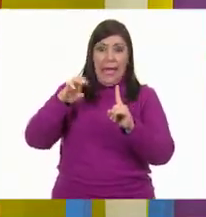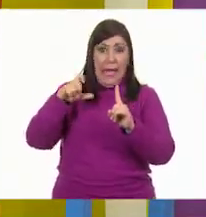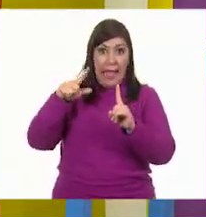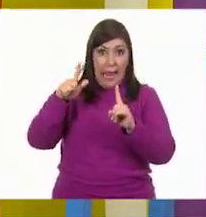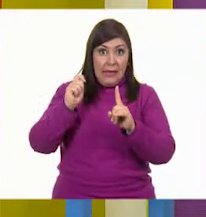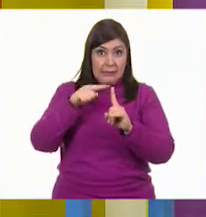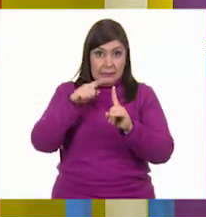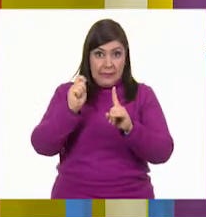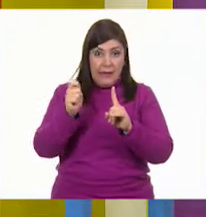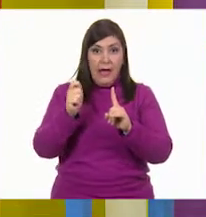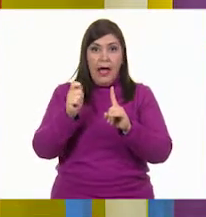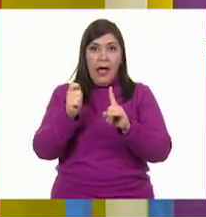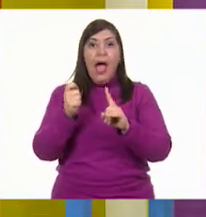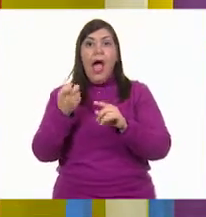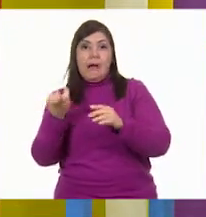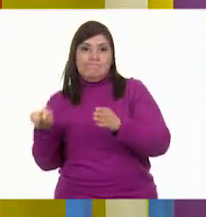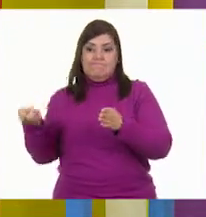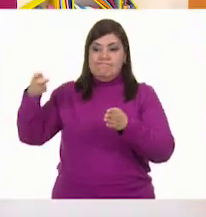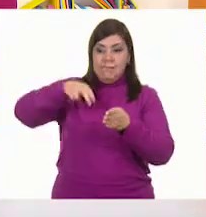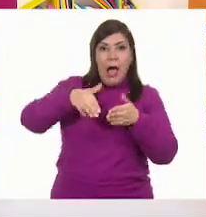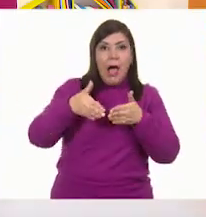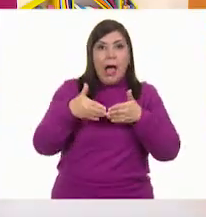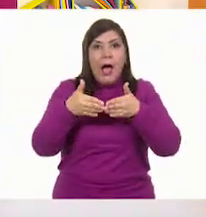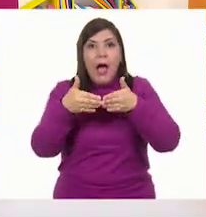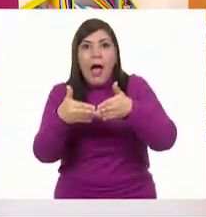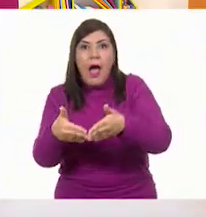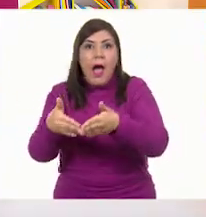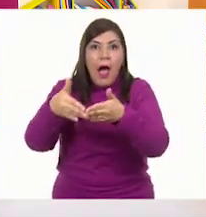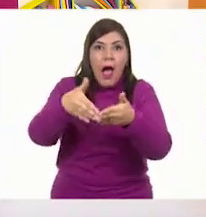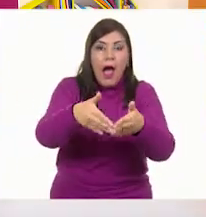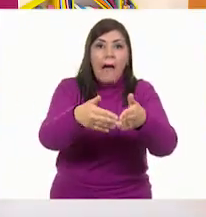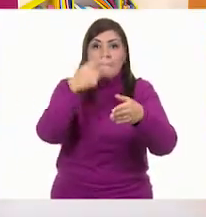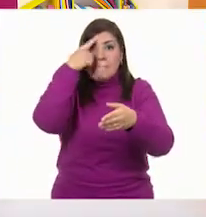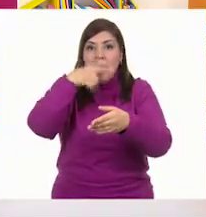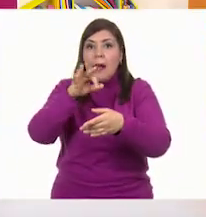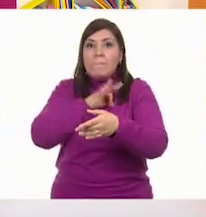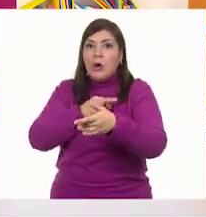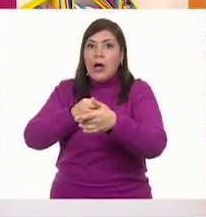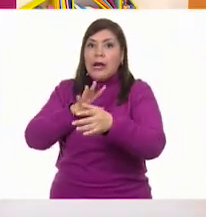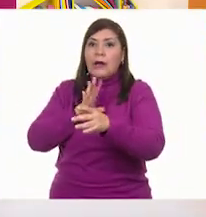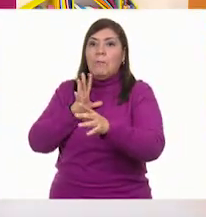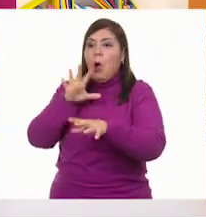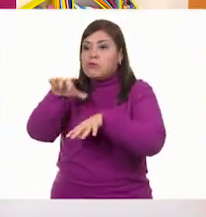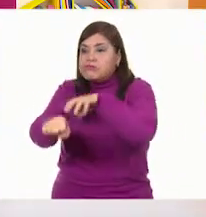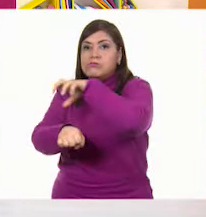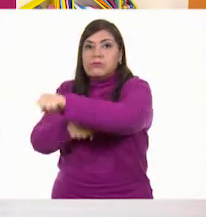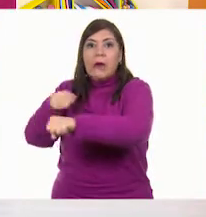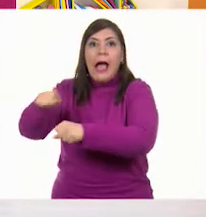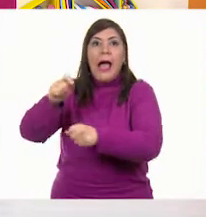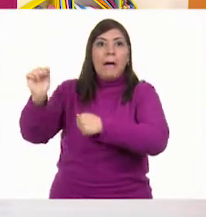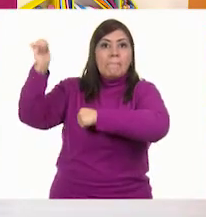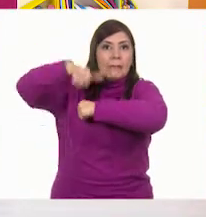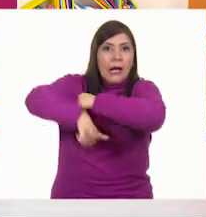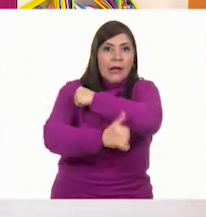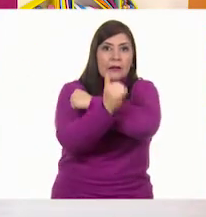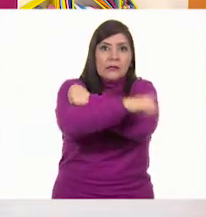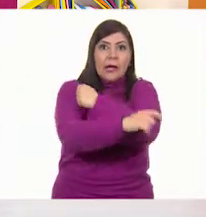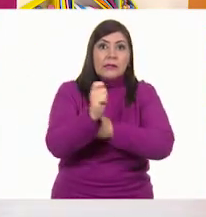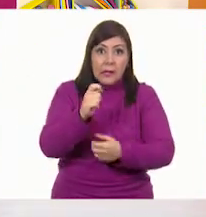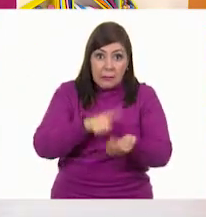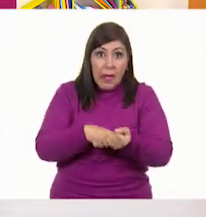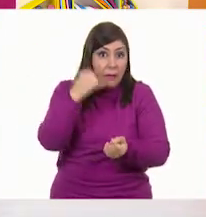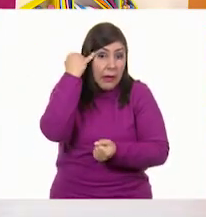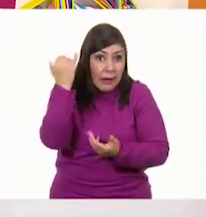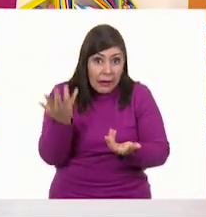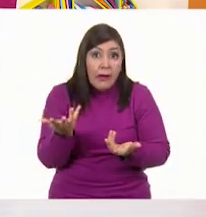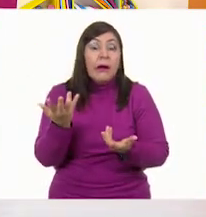que se sube a un barco pesquero. O sea, un barco que pesca ballenas. Imagínense. Ajá. Mito,